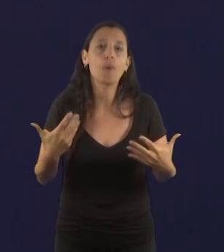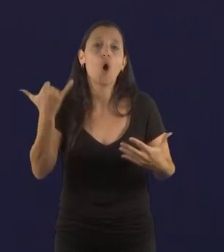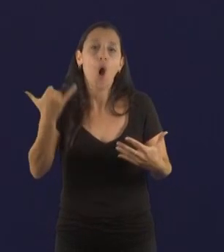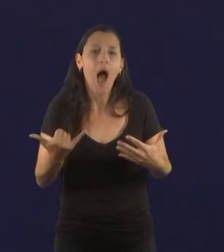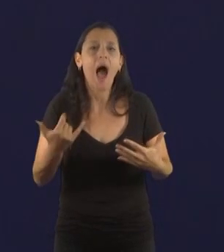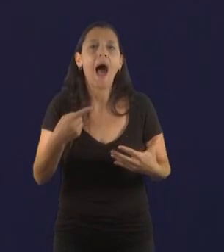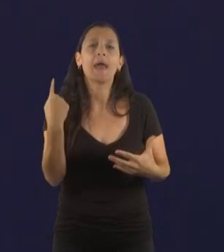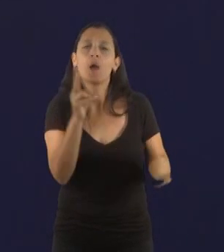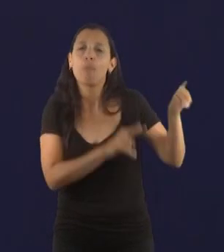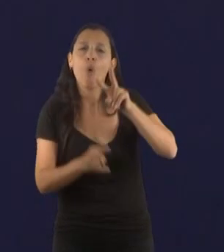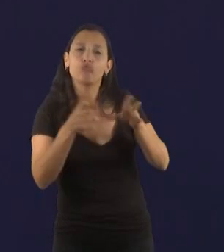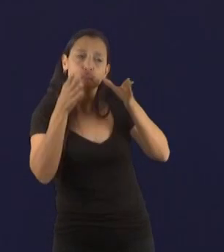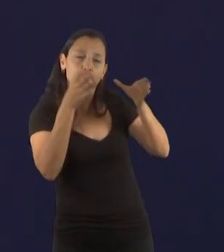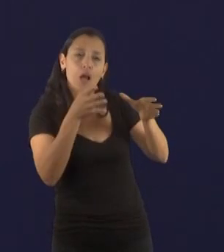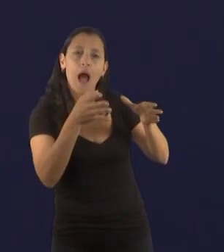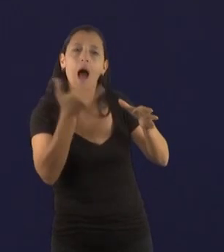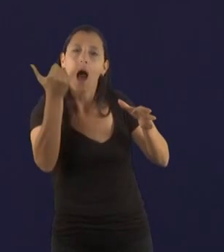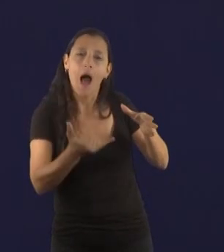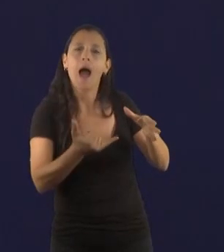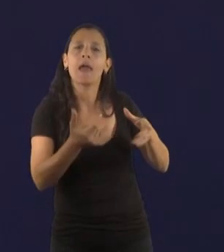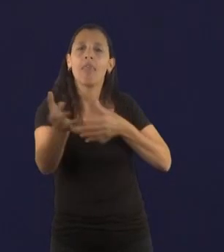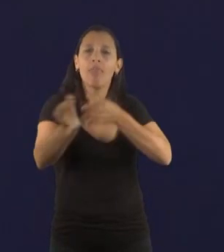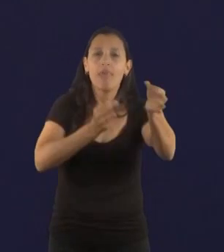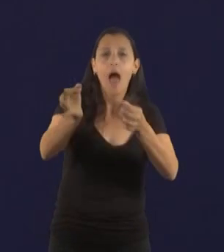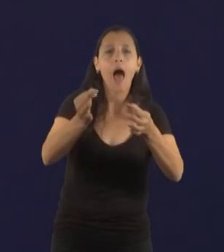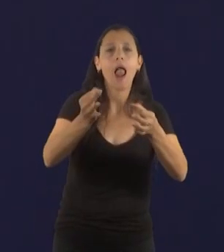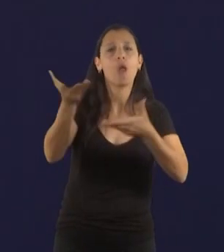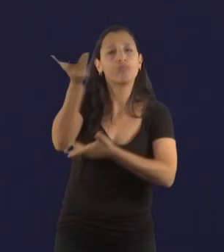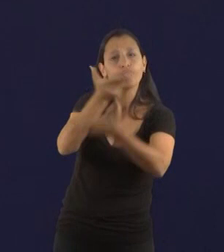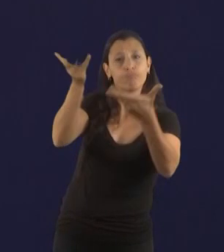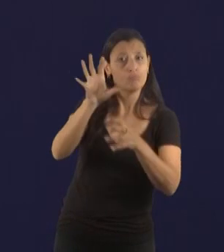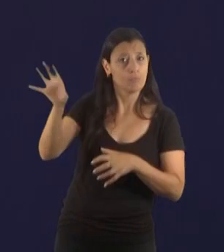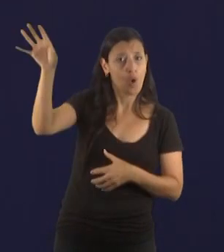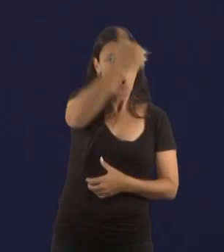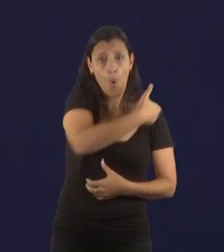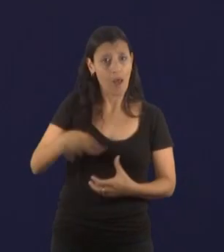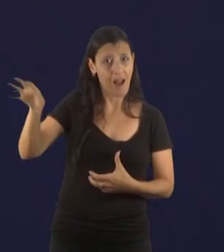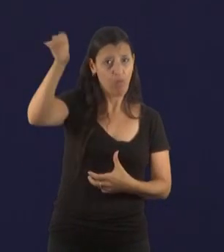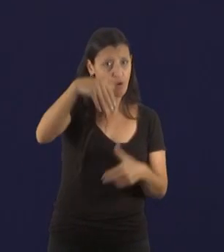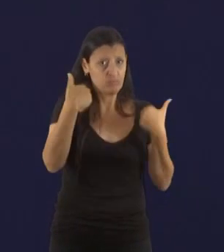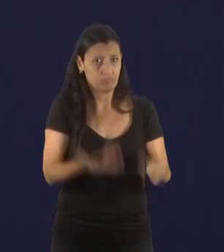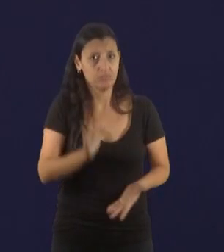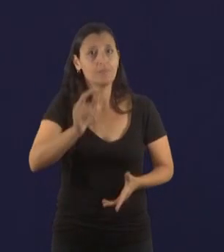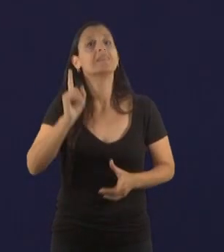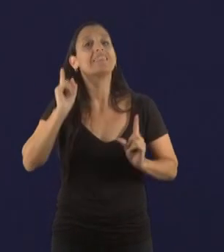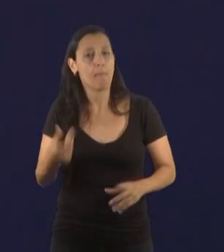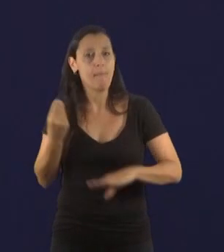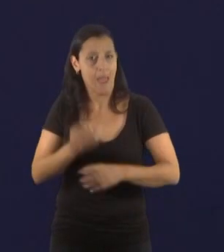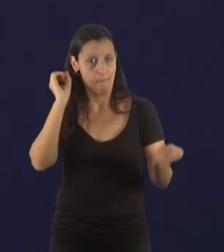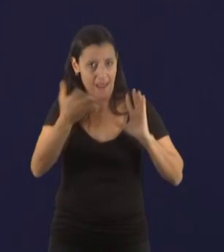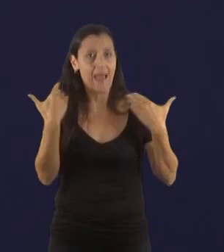diálogo me parece que estuvo de parte de todos los gobernadores y, por supuesto, del jefe de la Ciudad de Buenos Aires.